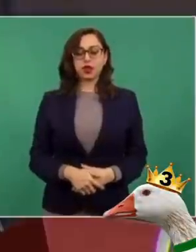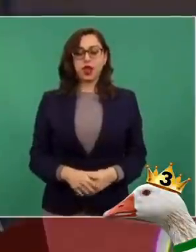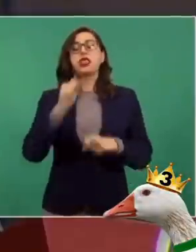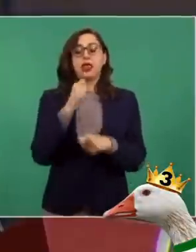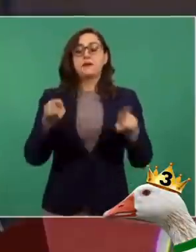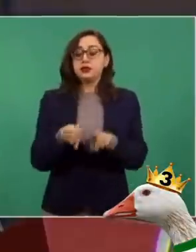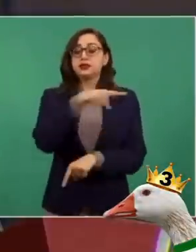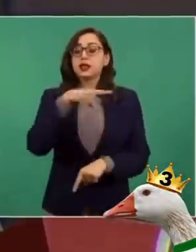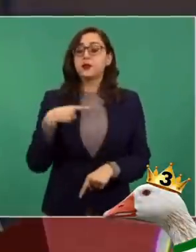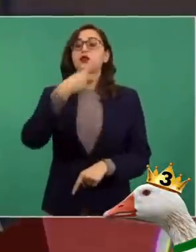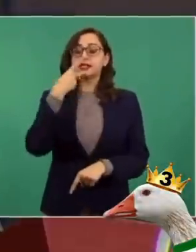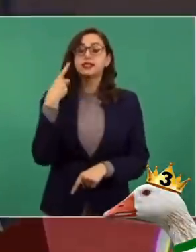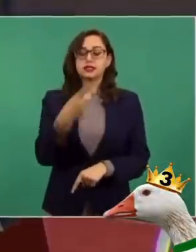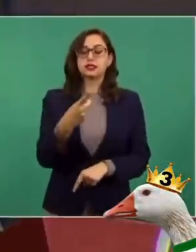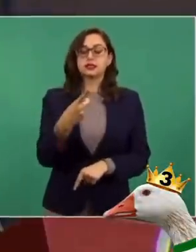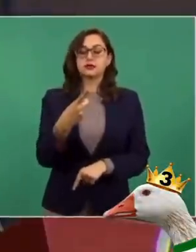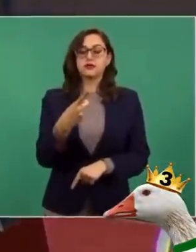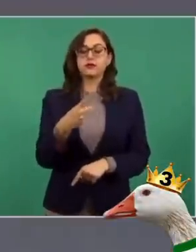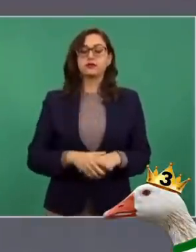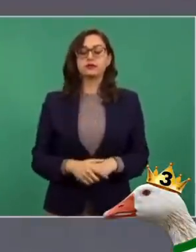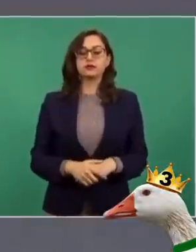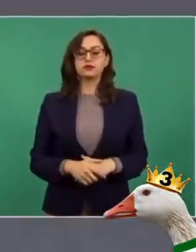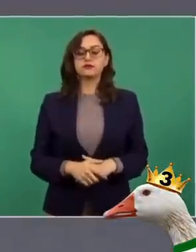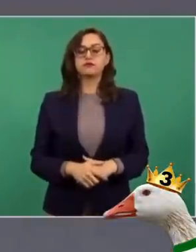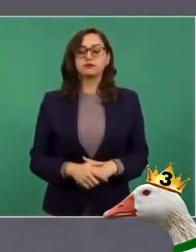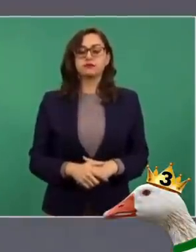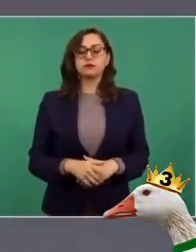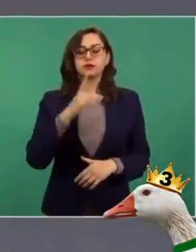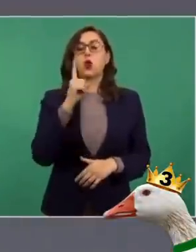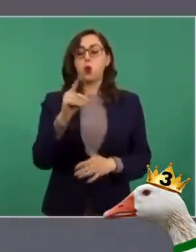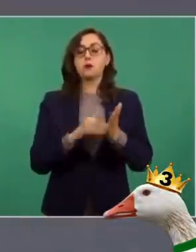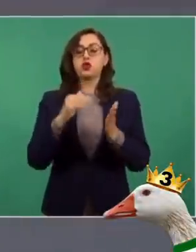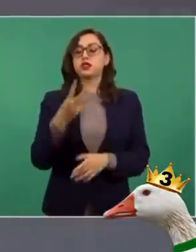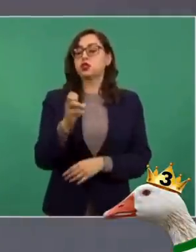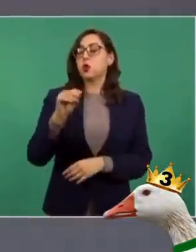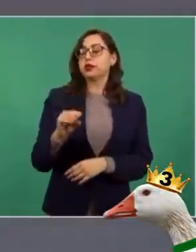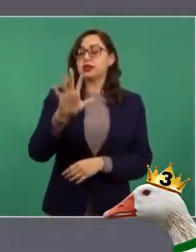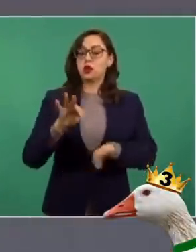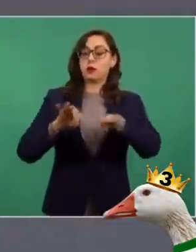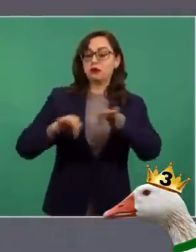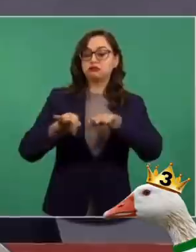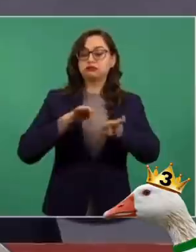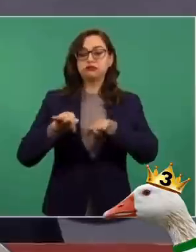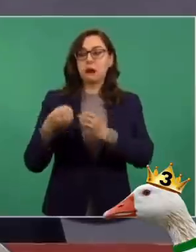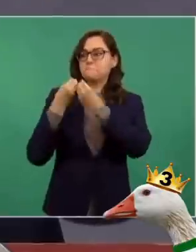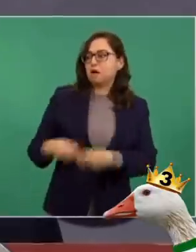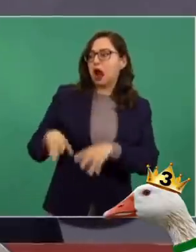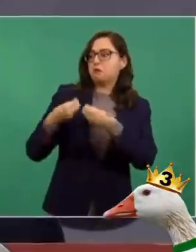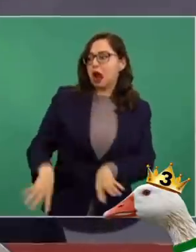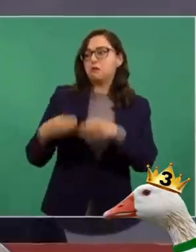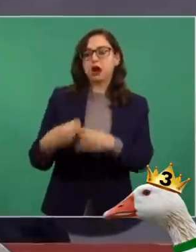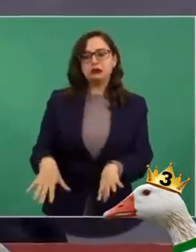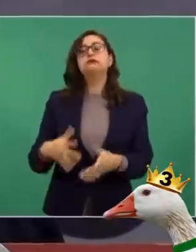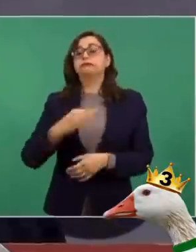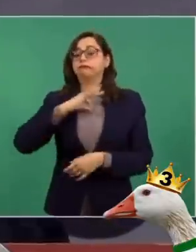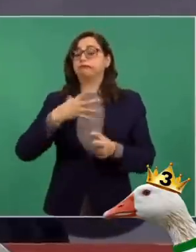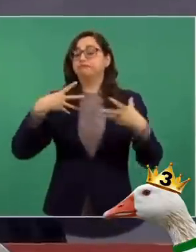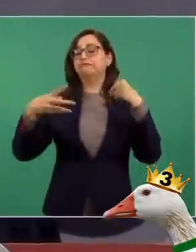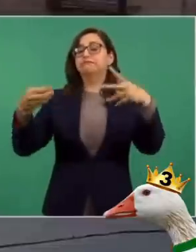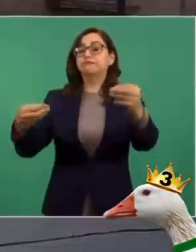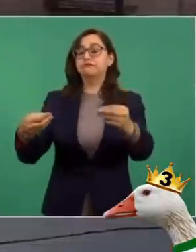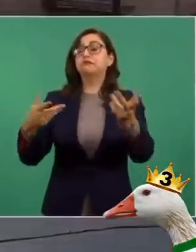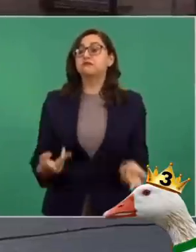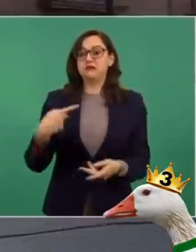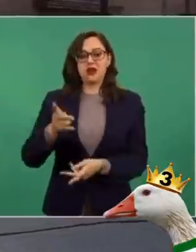informar que hemos recuperado 1.395.000 empleos que se perdieron por la pandemia y se han creado